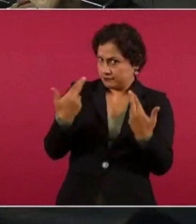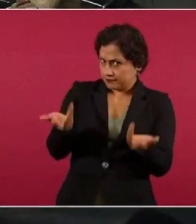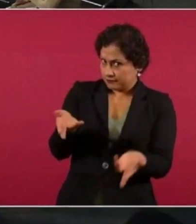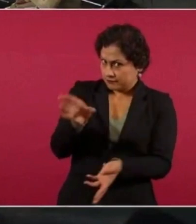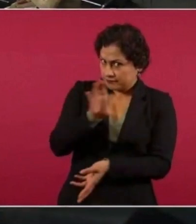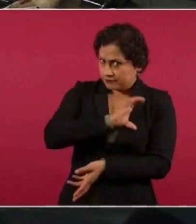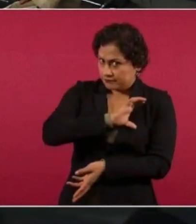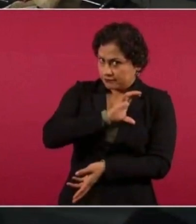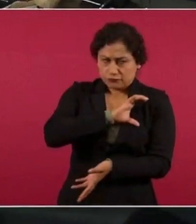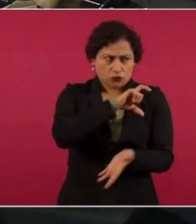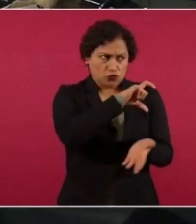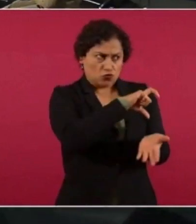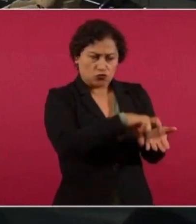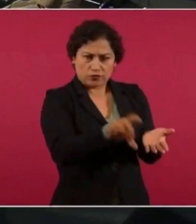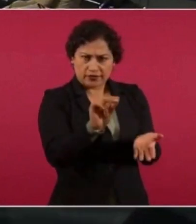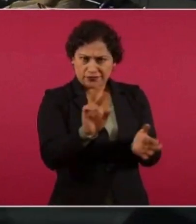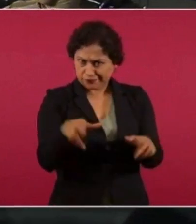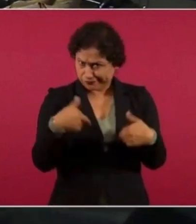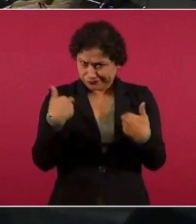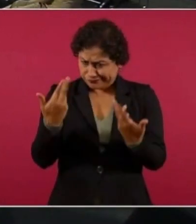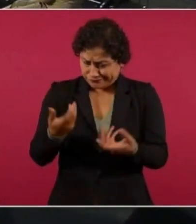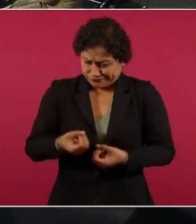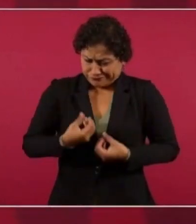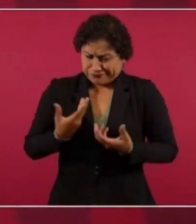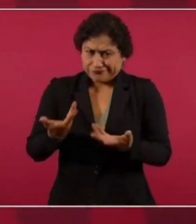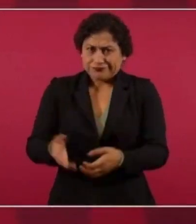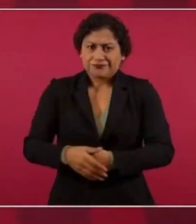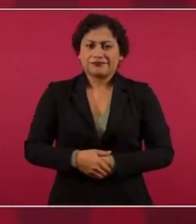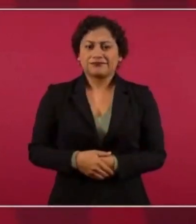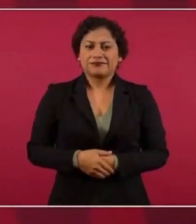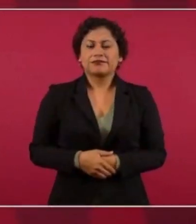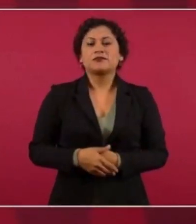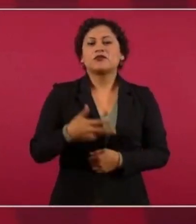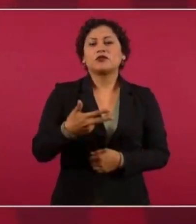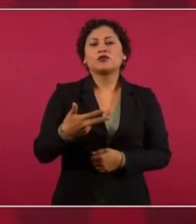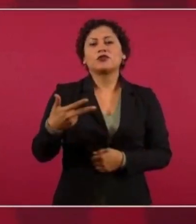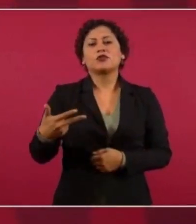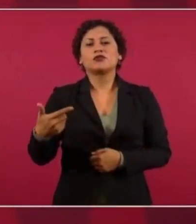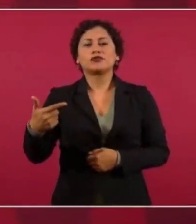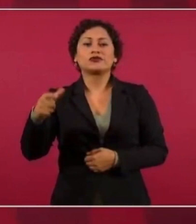¿Regale afecto, no lo Ya finalmente ya definió…-6-8-8-7-22